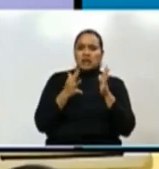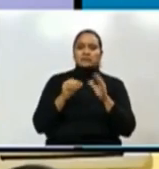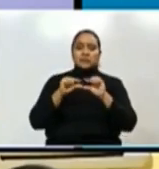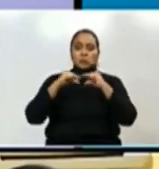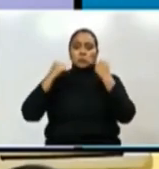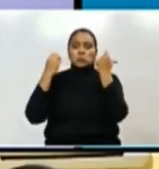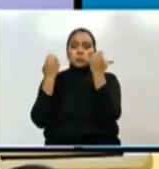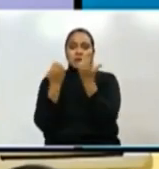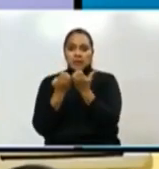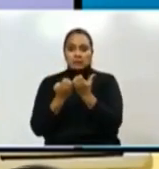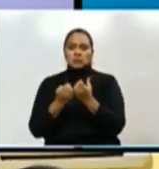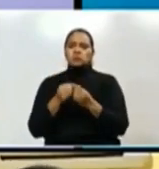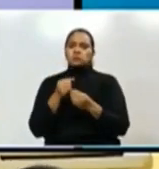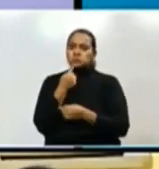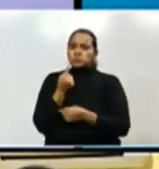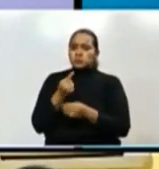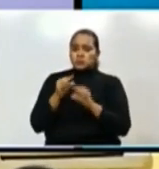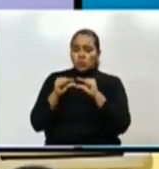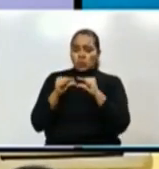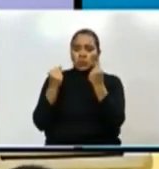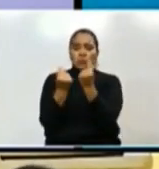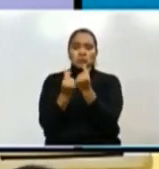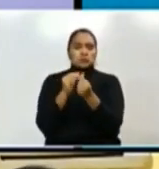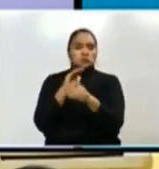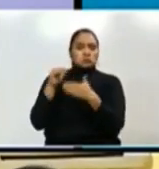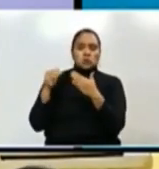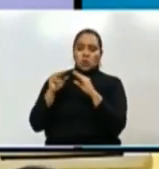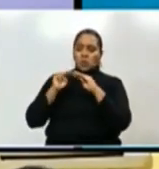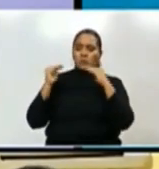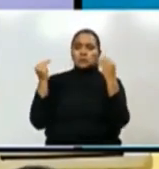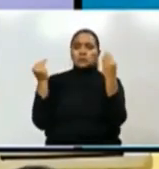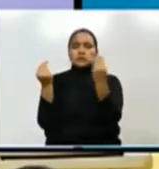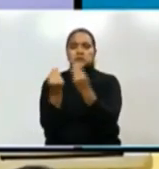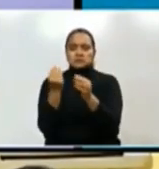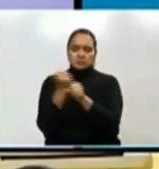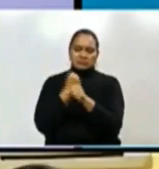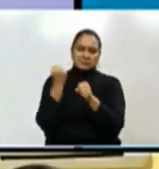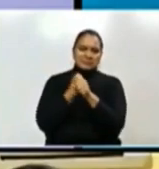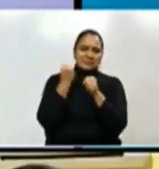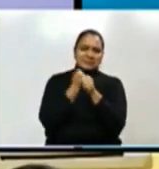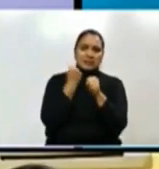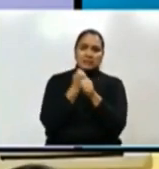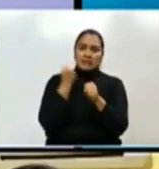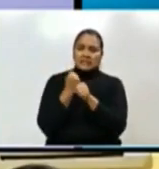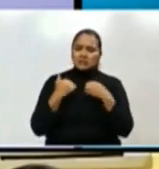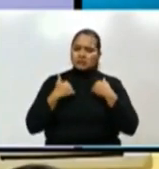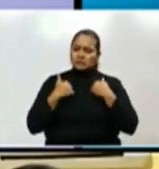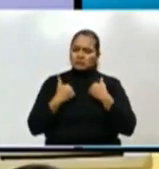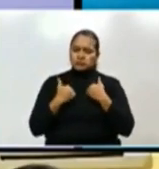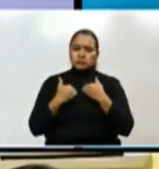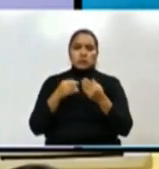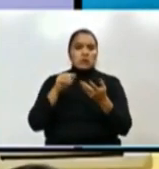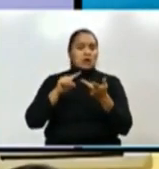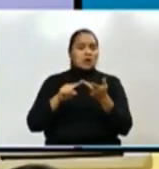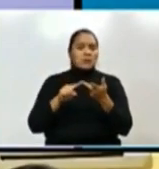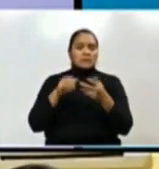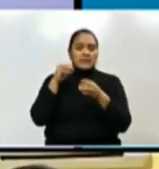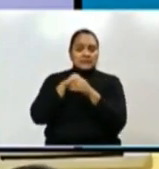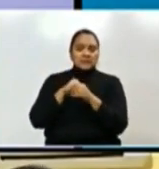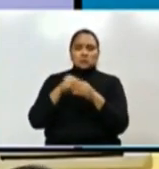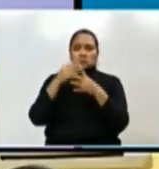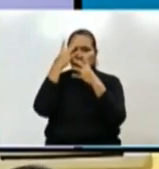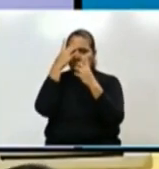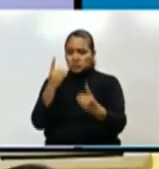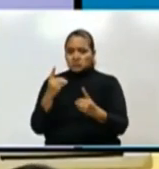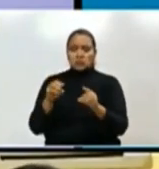en la inmensa mayoría, por no decir que todos los municipios, hemos estado trabajando fuertemente, tomando acciones a nivel local en